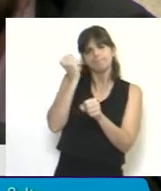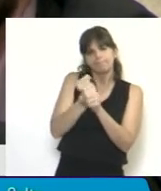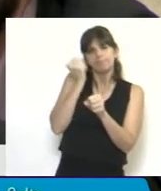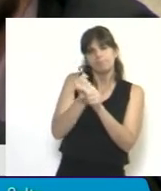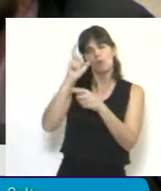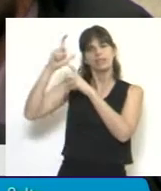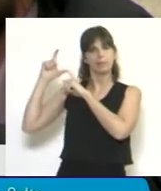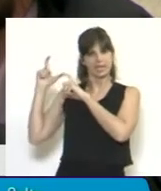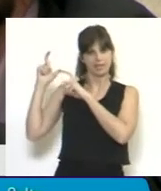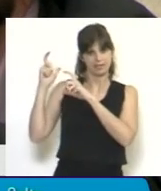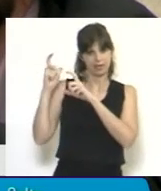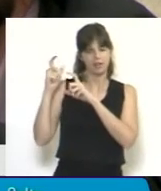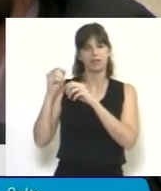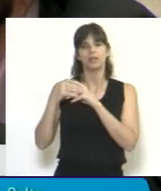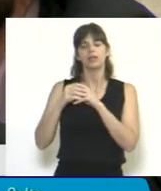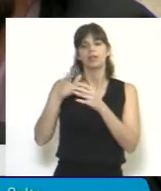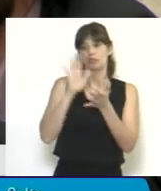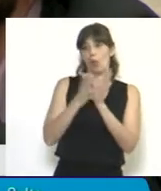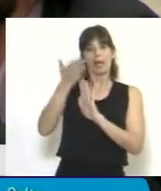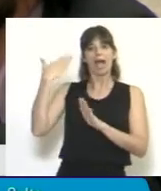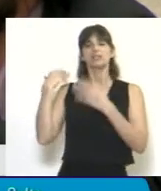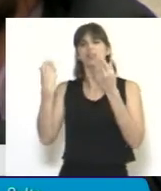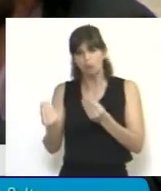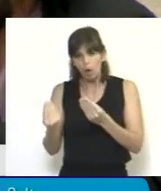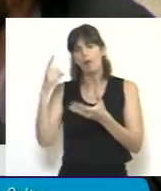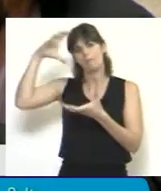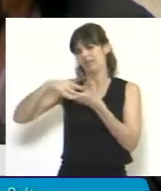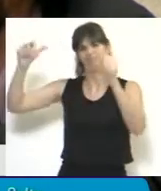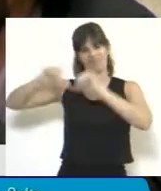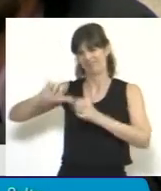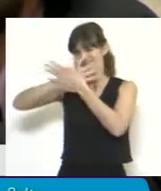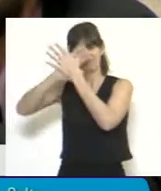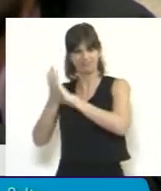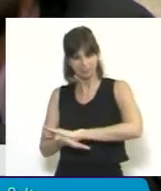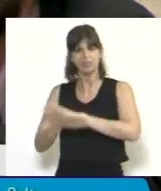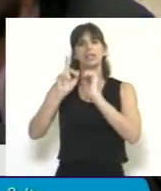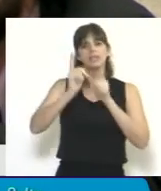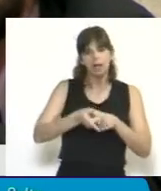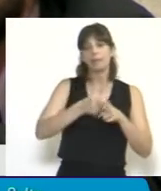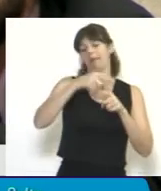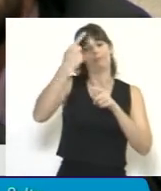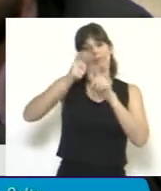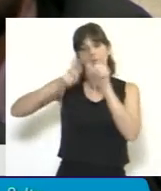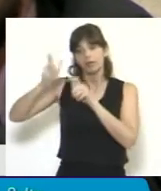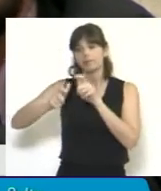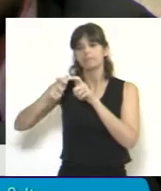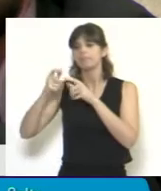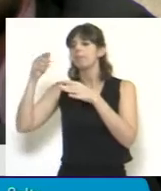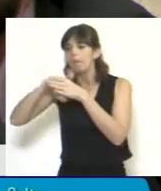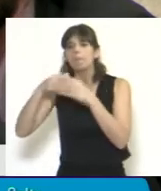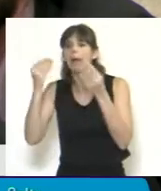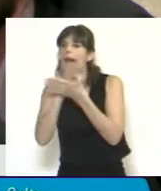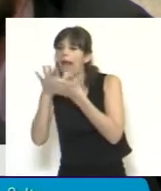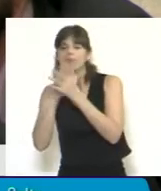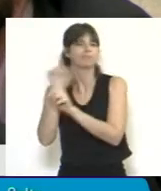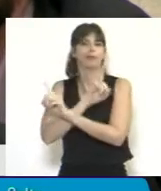experiencia de la concesión vaciadora, la experiencia de las intervenciones que no han resuelto los problemas, que han vaciado también y